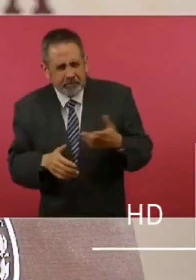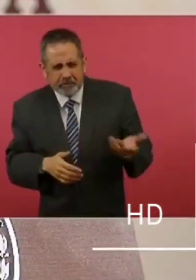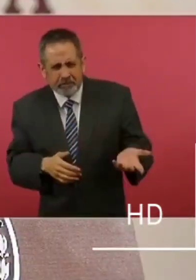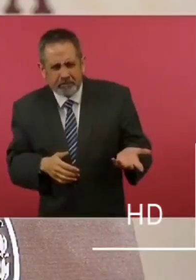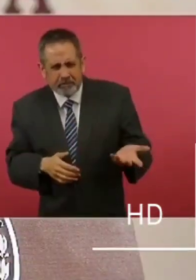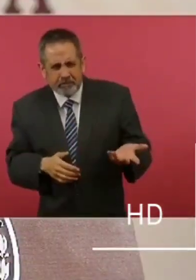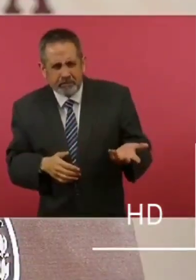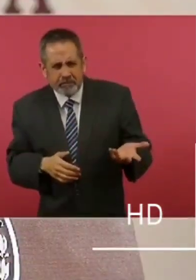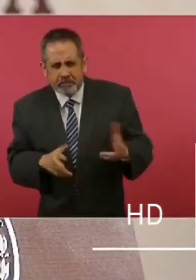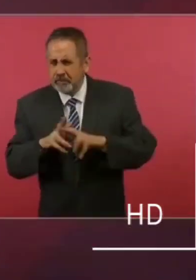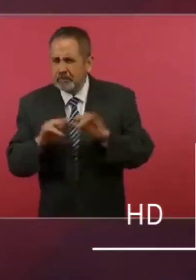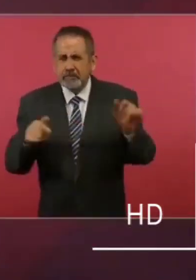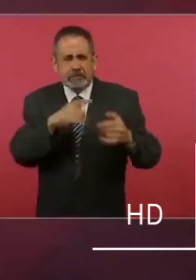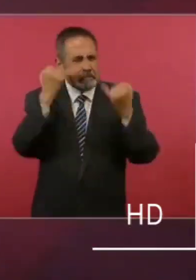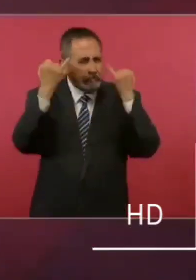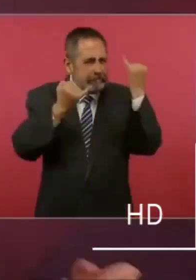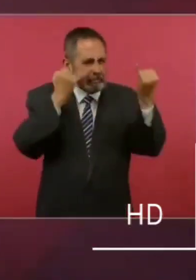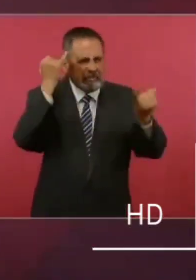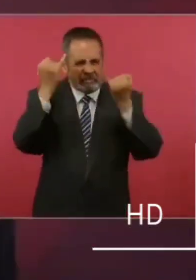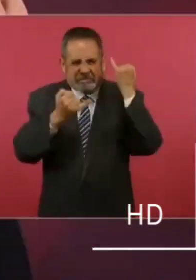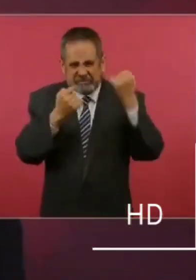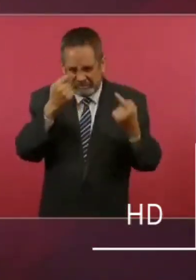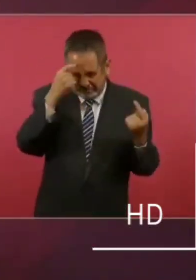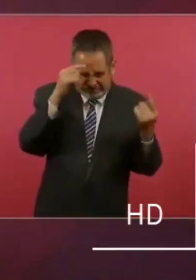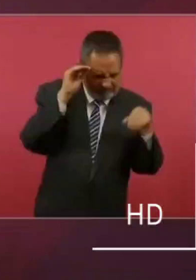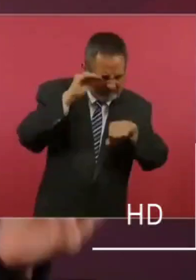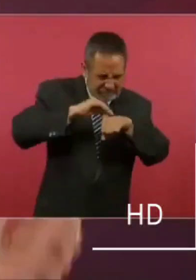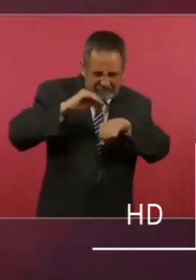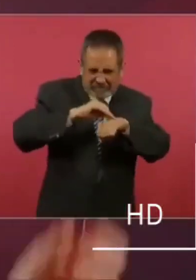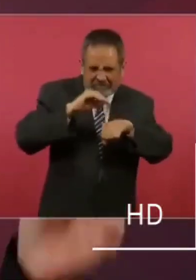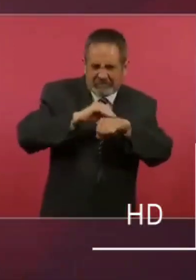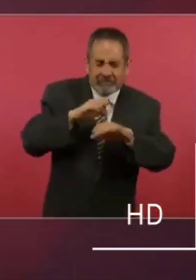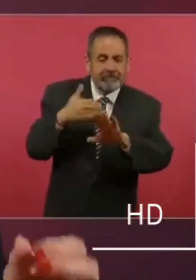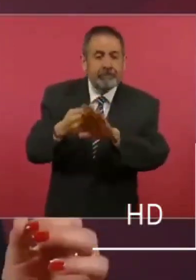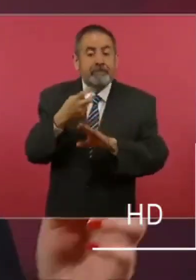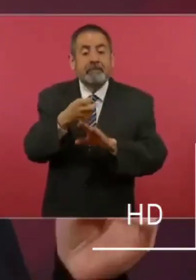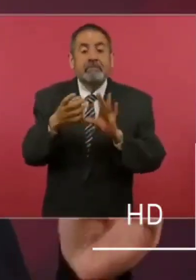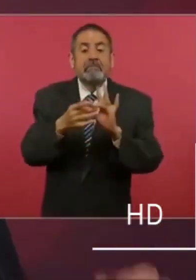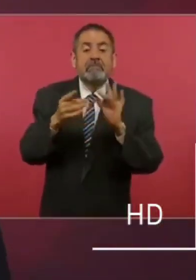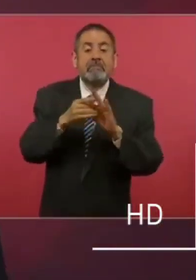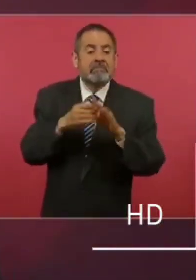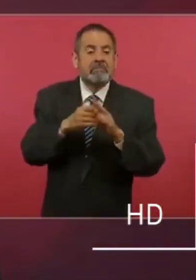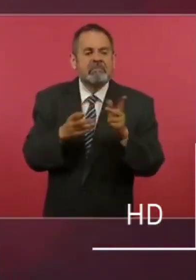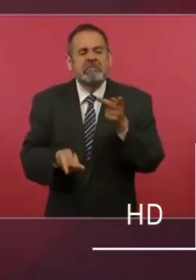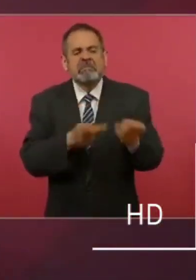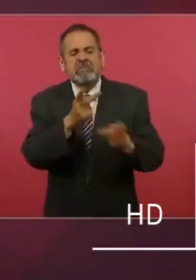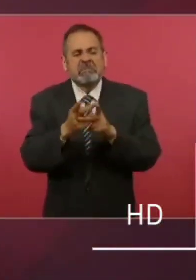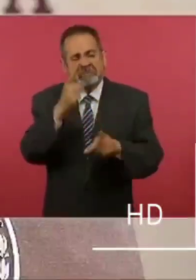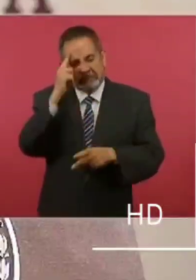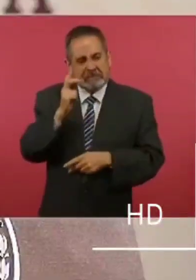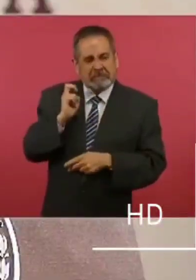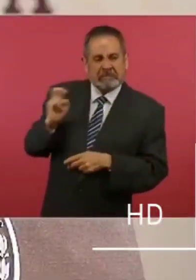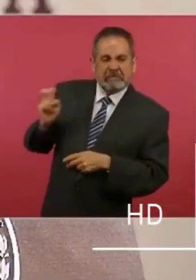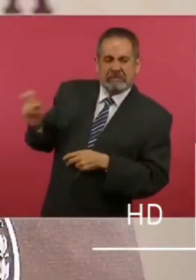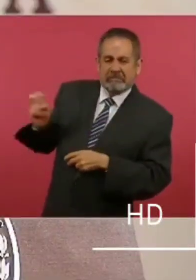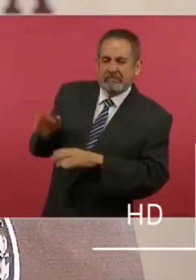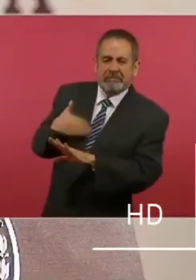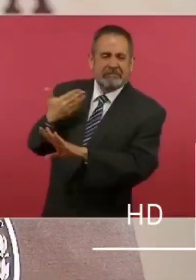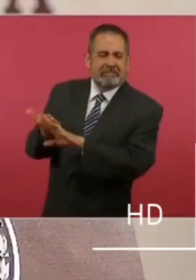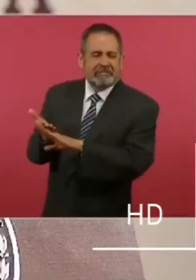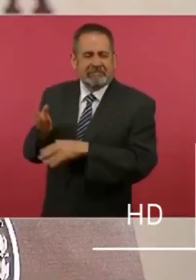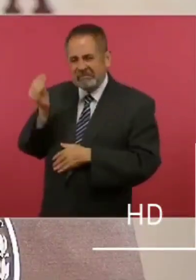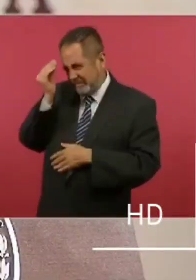Pues ninguno, solamente que los periodistas insisten en hacer esas preguntas. ¿Para qué?